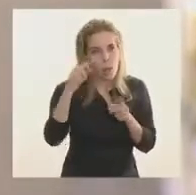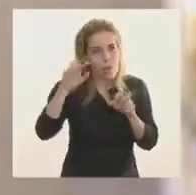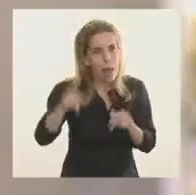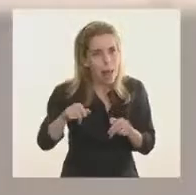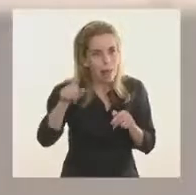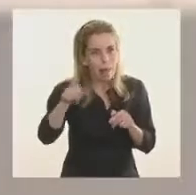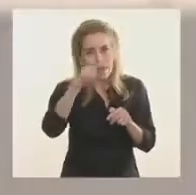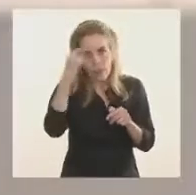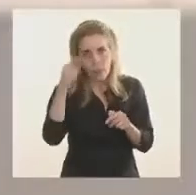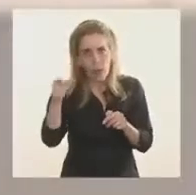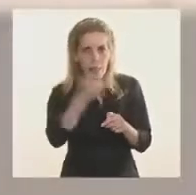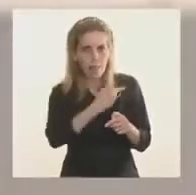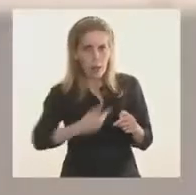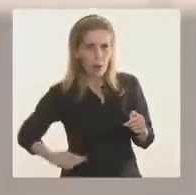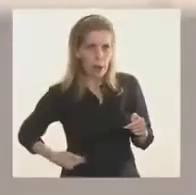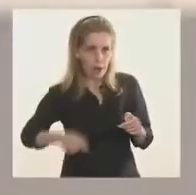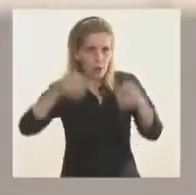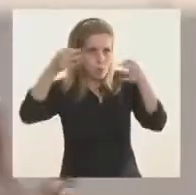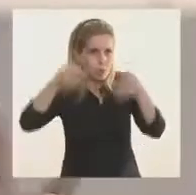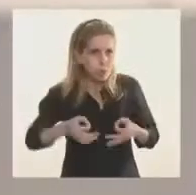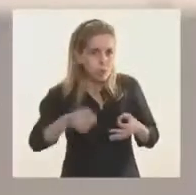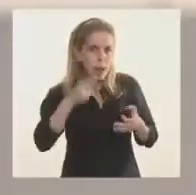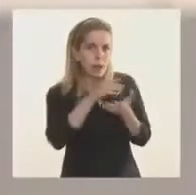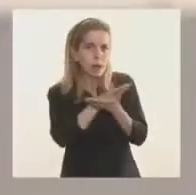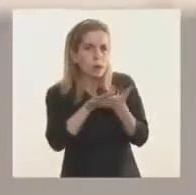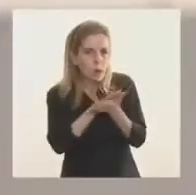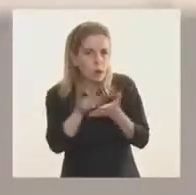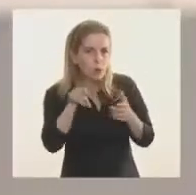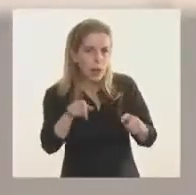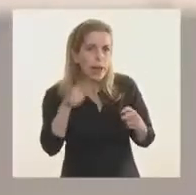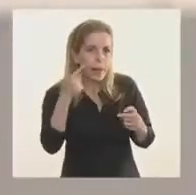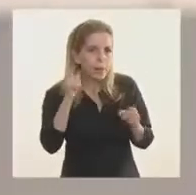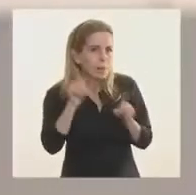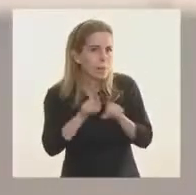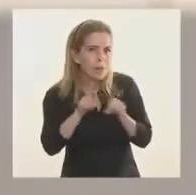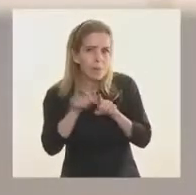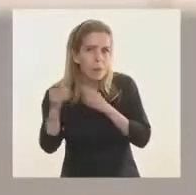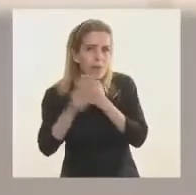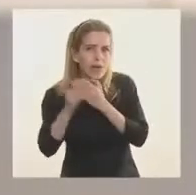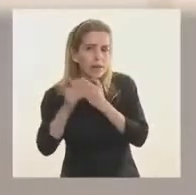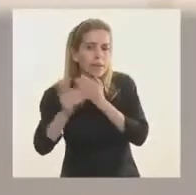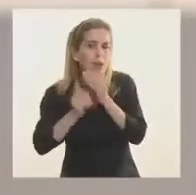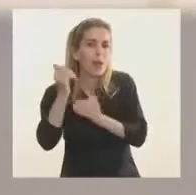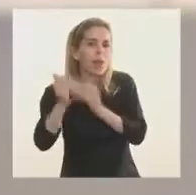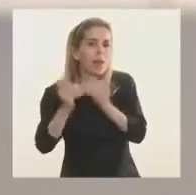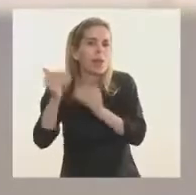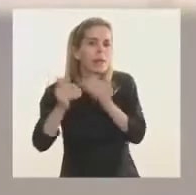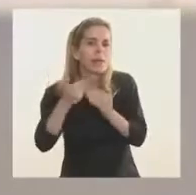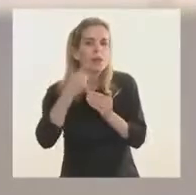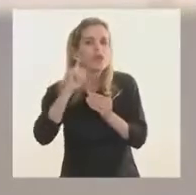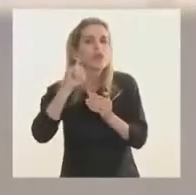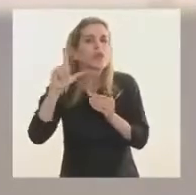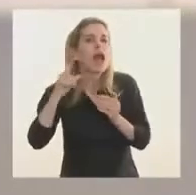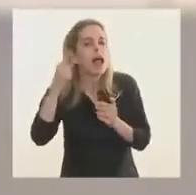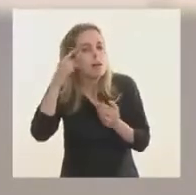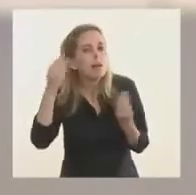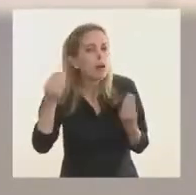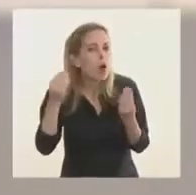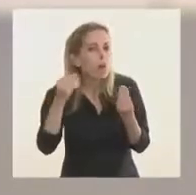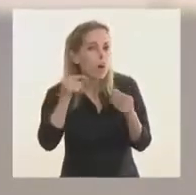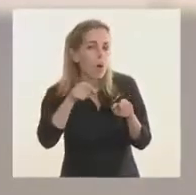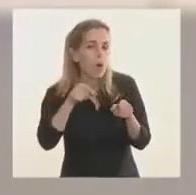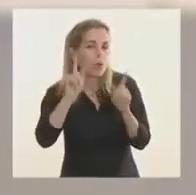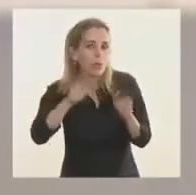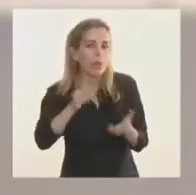territorio, para poder tener desde ese rico trabajo de desarrollo social, más posibilidades frente a estos índices de